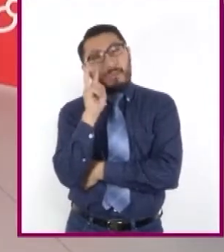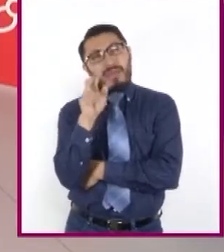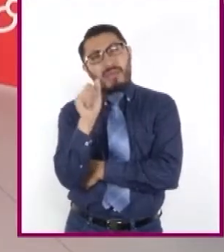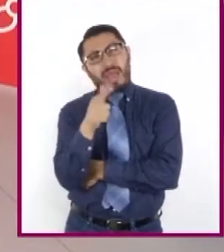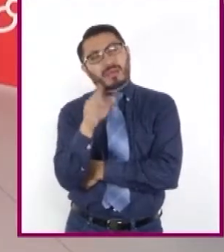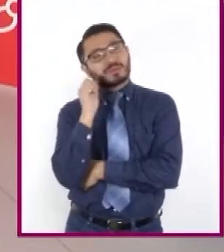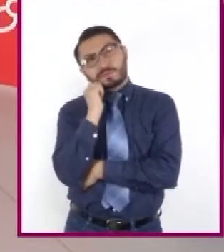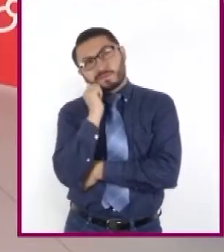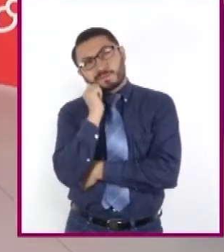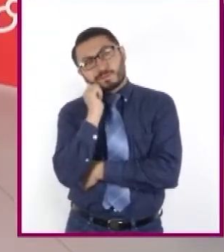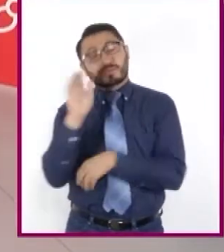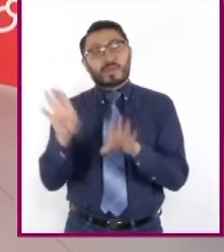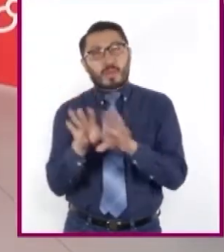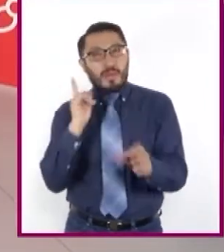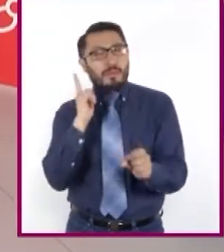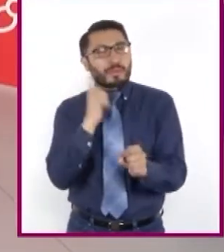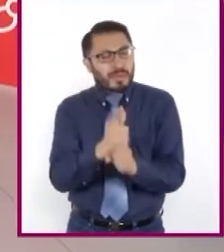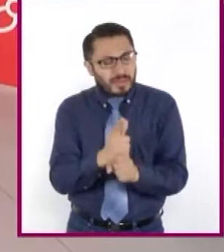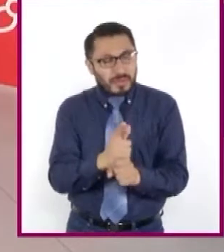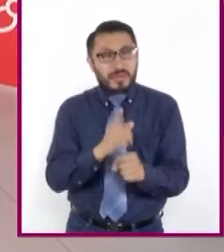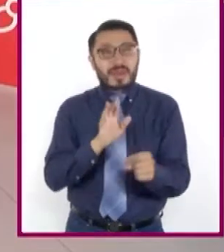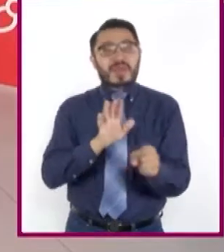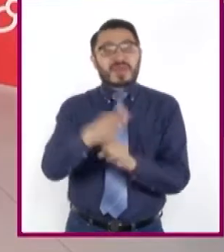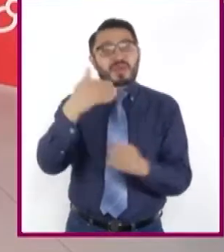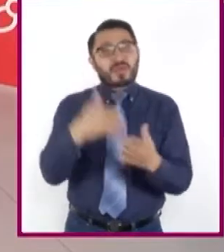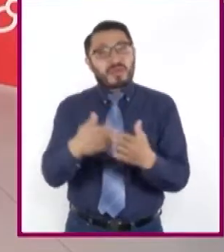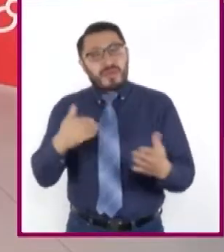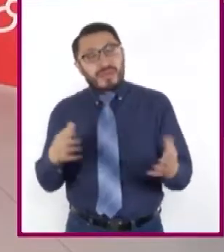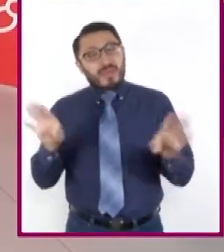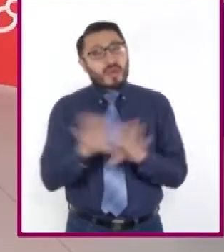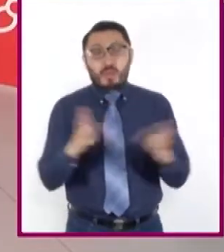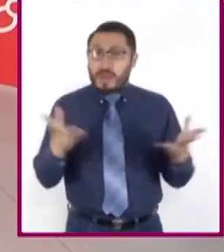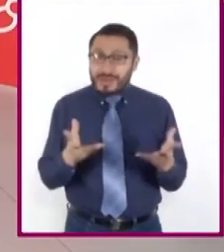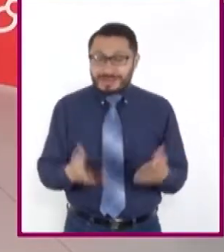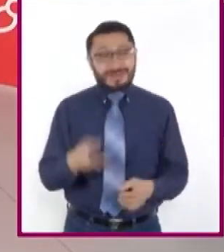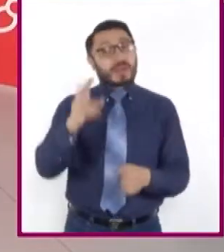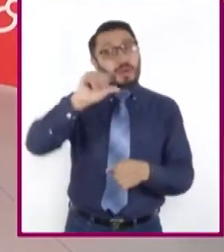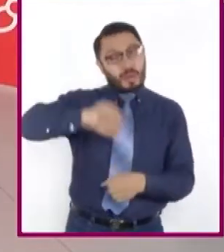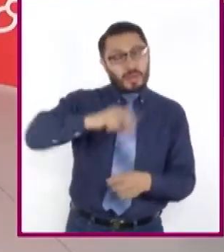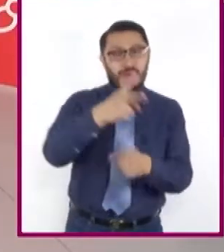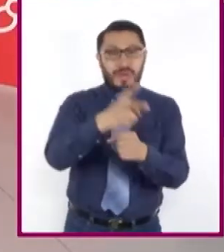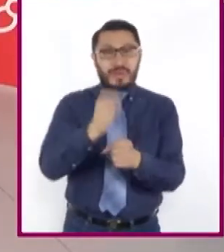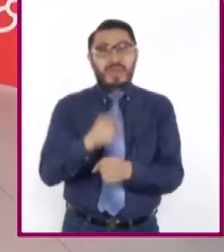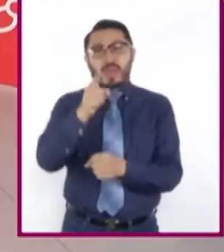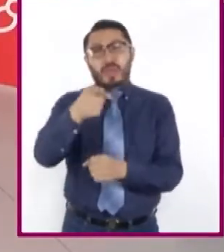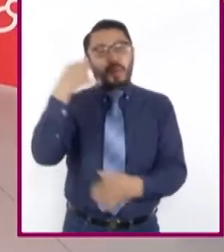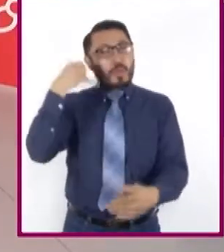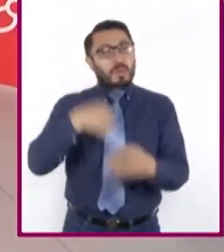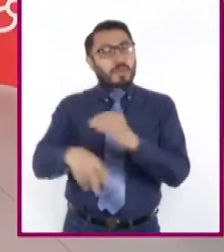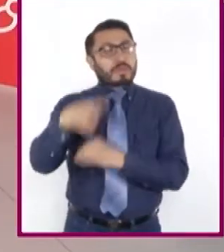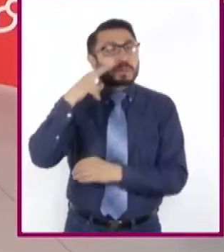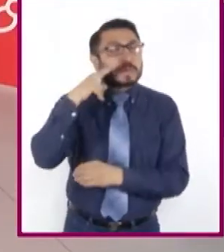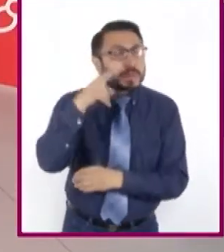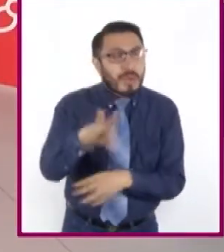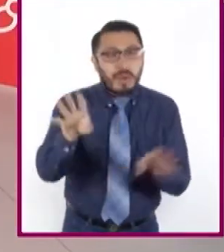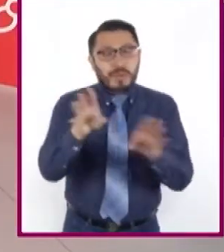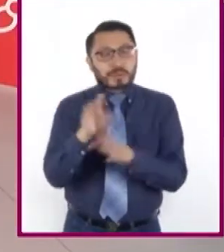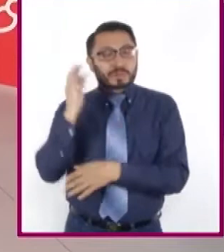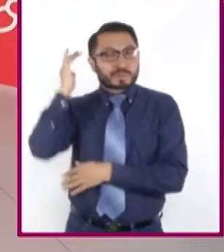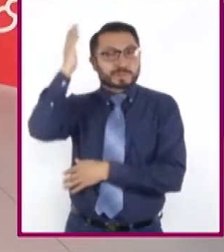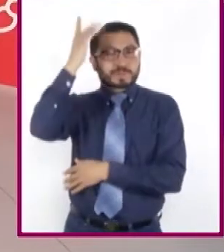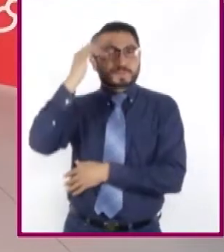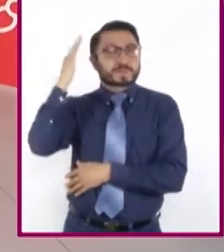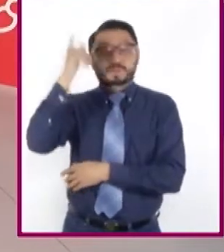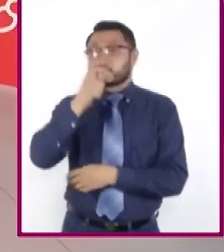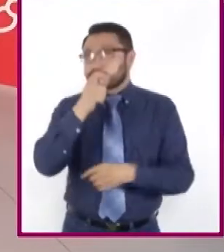esta sesión los invitamos a mirar con profundidad, como si tuviéramos una lupa, para mirar detenidamente lo que